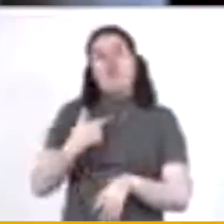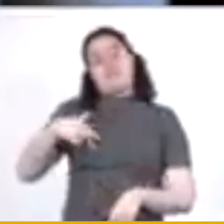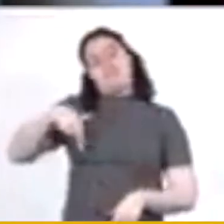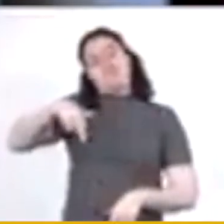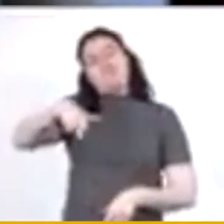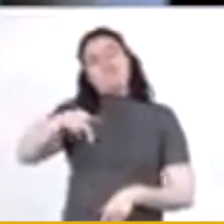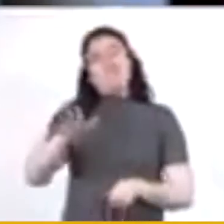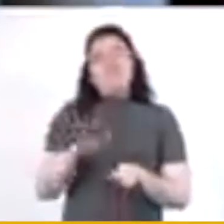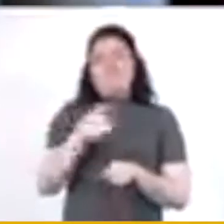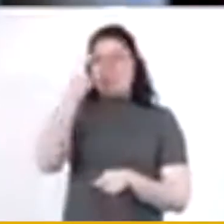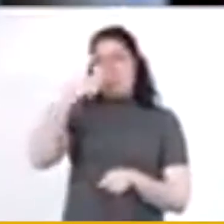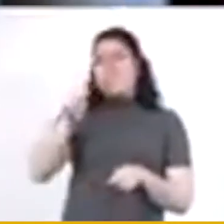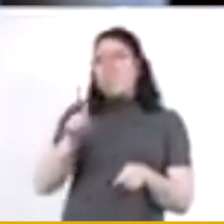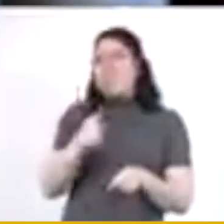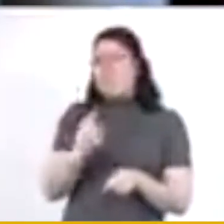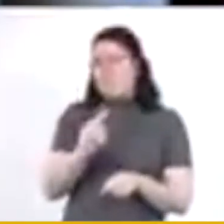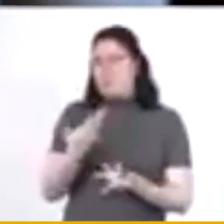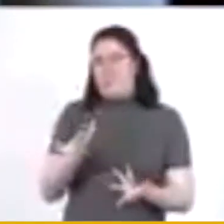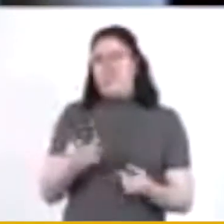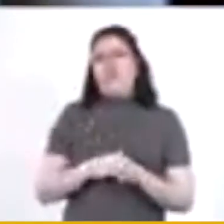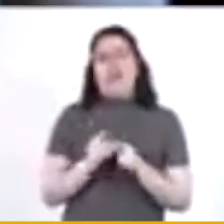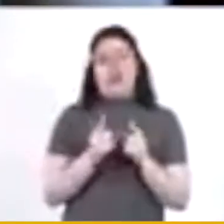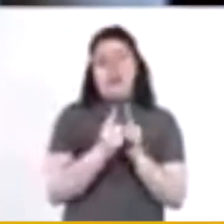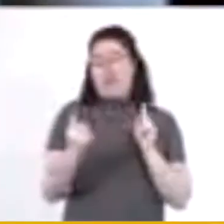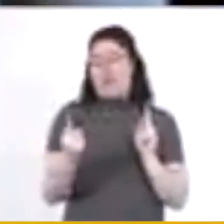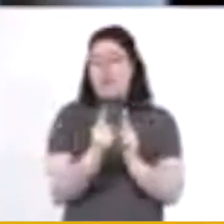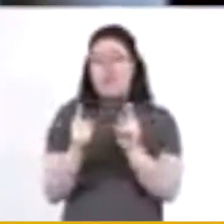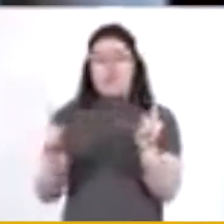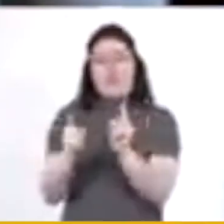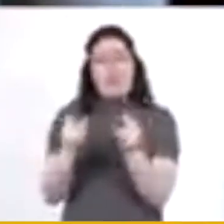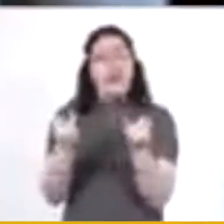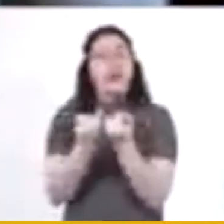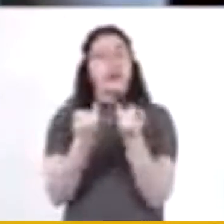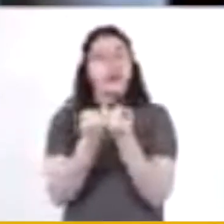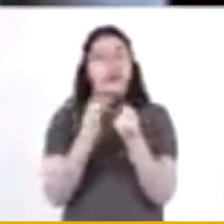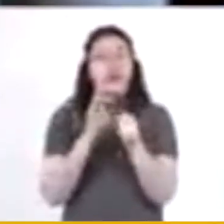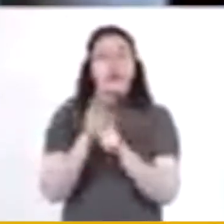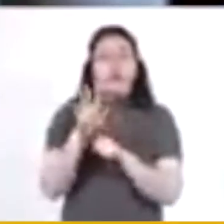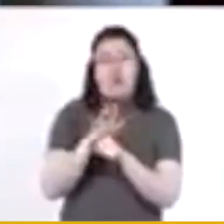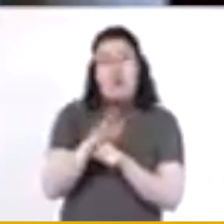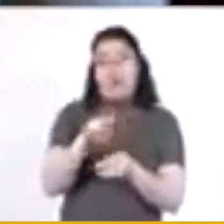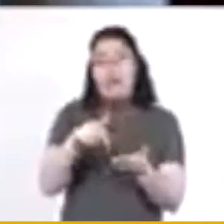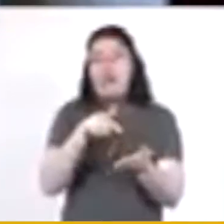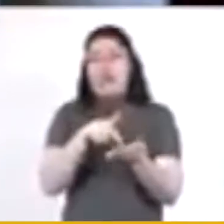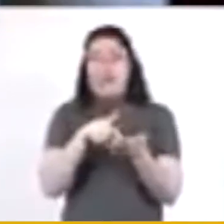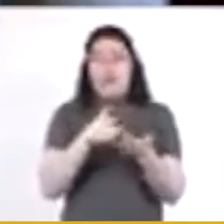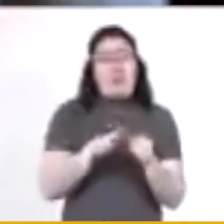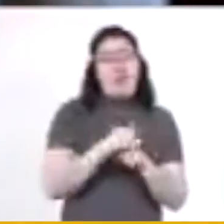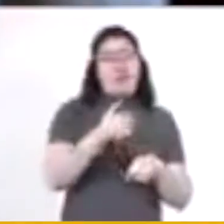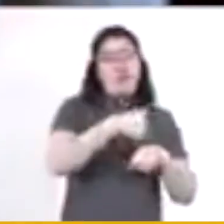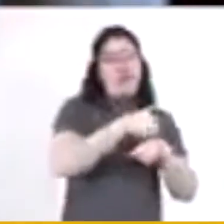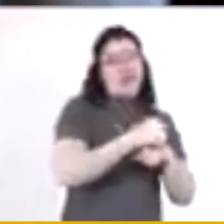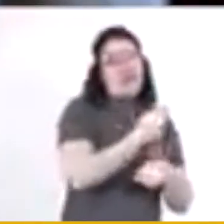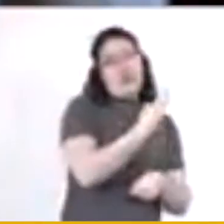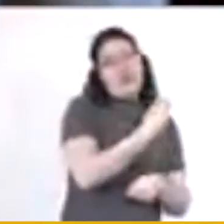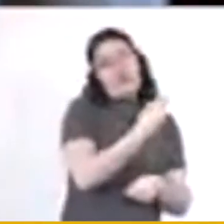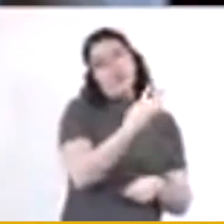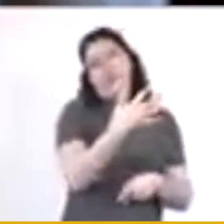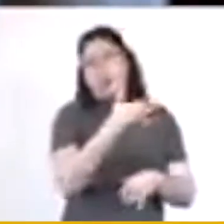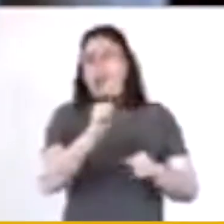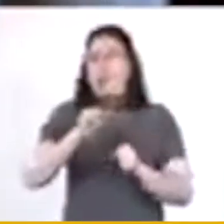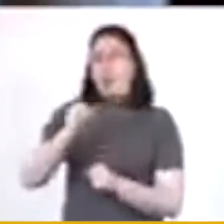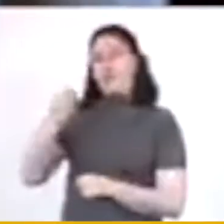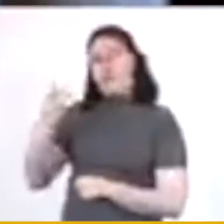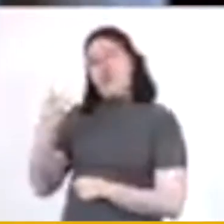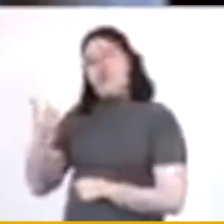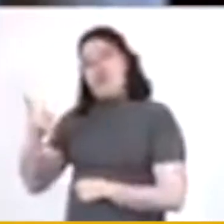permitir la sana distancia y abriendo alternadamente los números pares y nones, y también con un